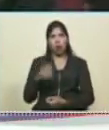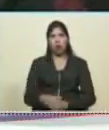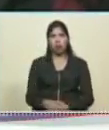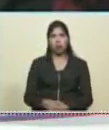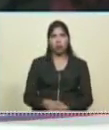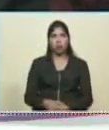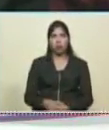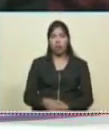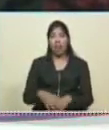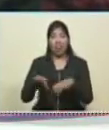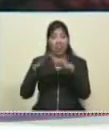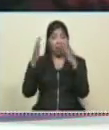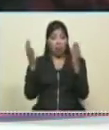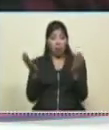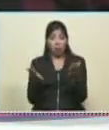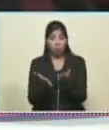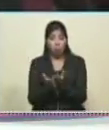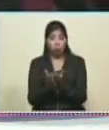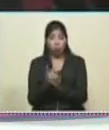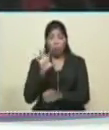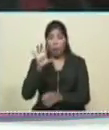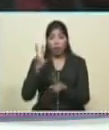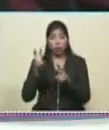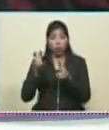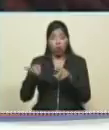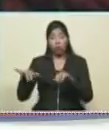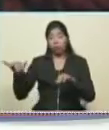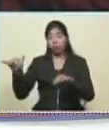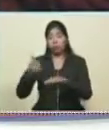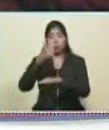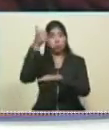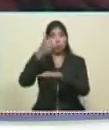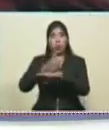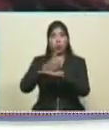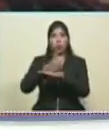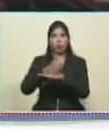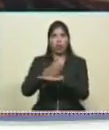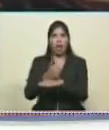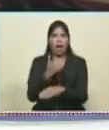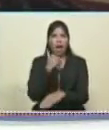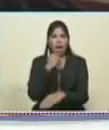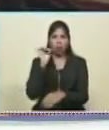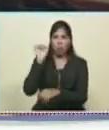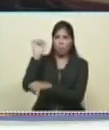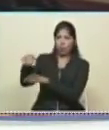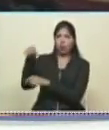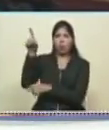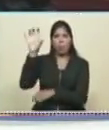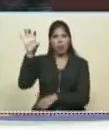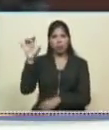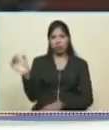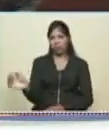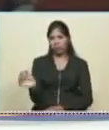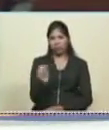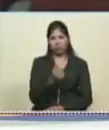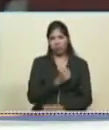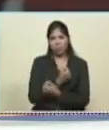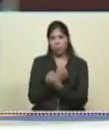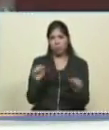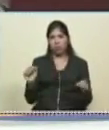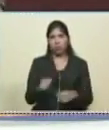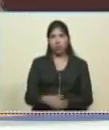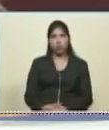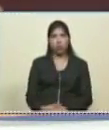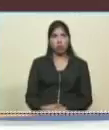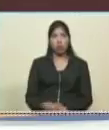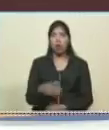potencias emergentes del siglo XXI. Nada ni nadie va a poder detener a Irán. Ahí va, con su poder